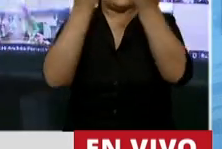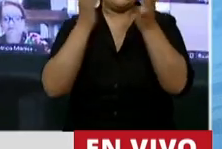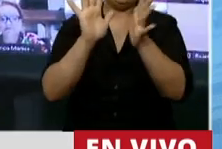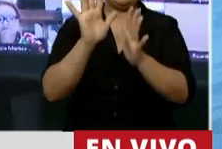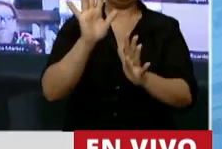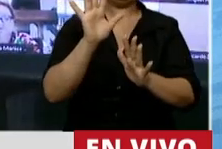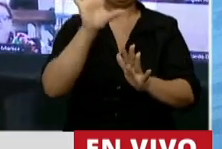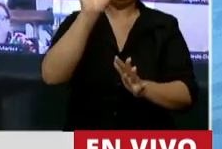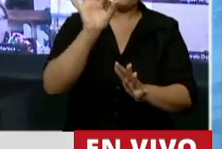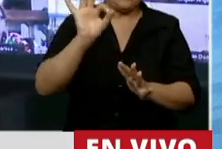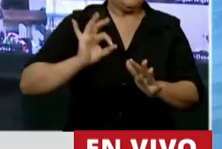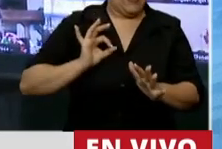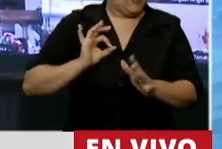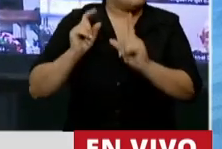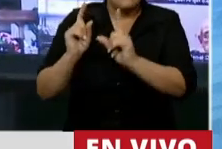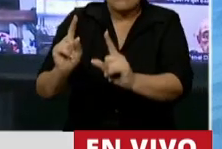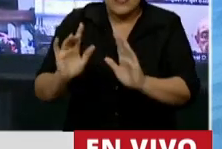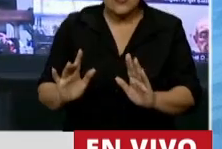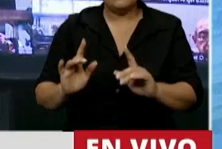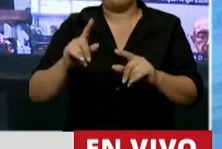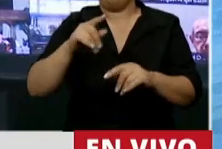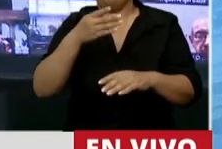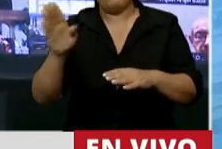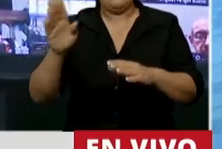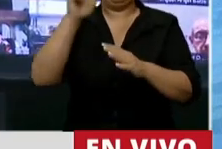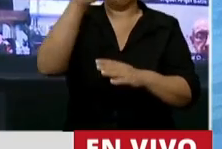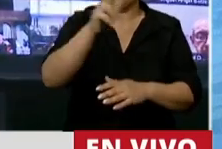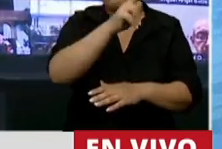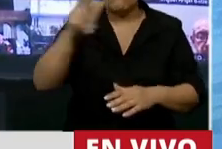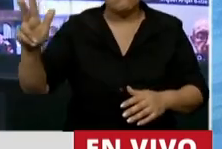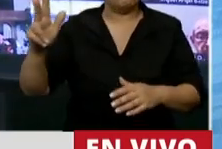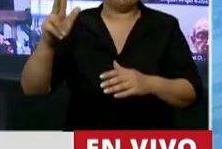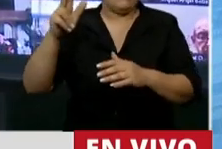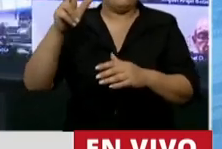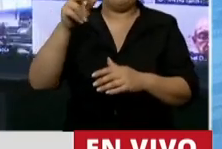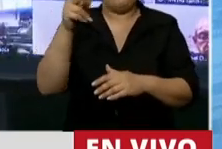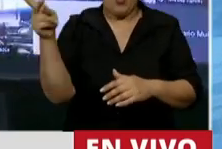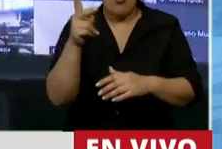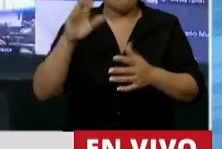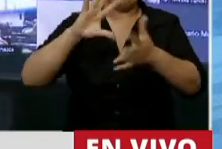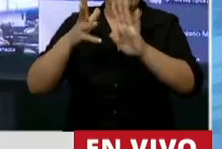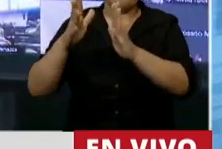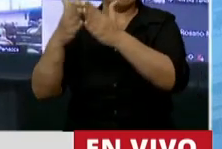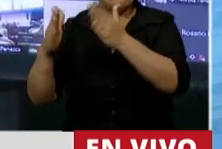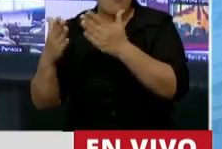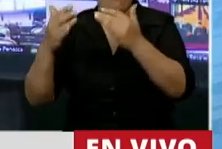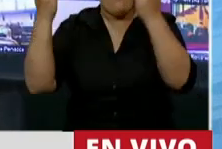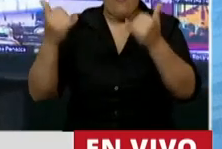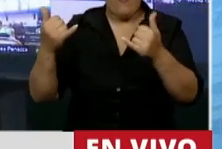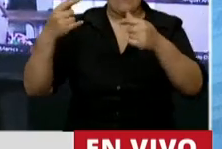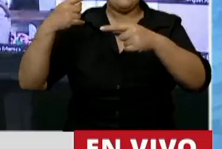siglo más allá de que el Audato Si y el Papa Francisco sean visualizados por las nuevas